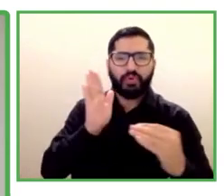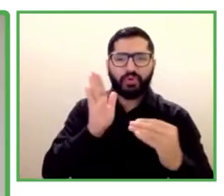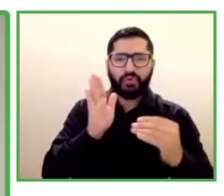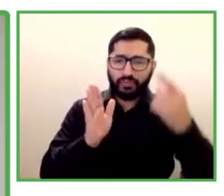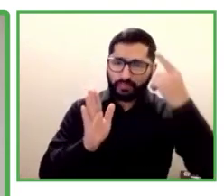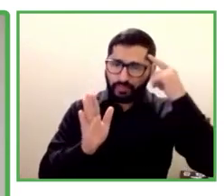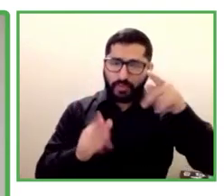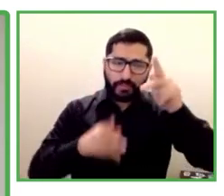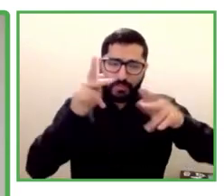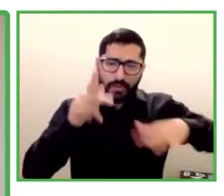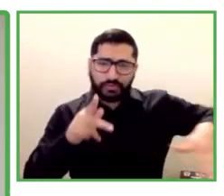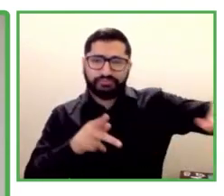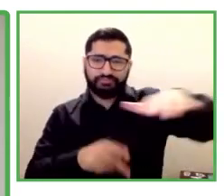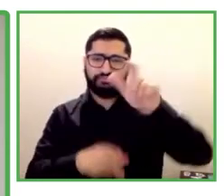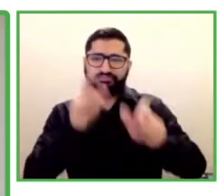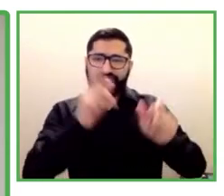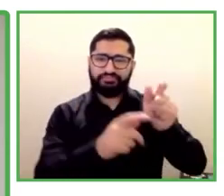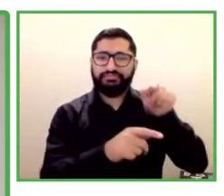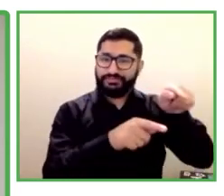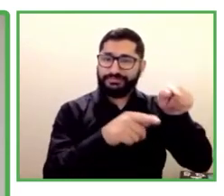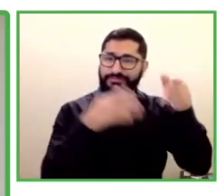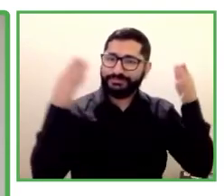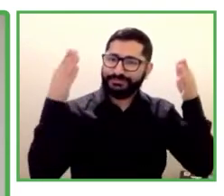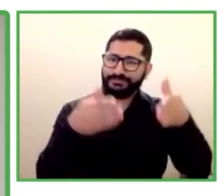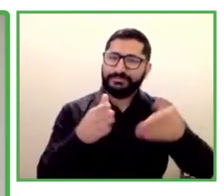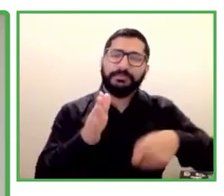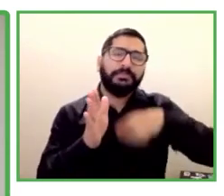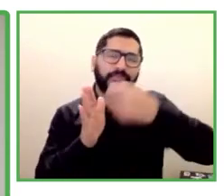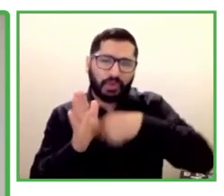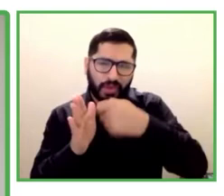y de transferencia de impacto?